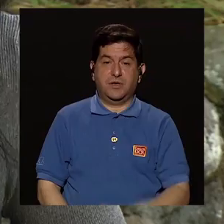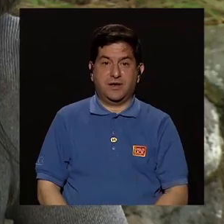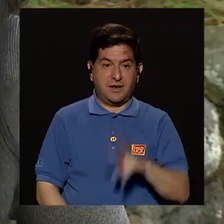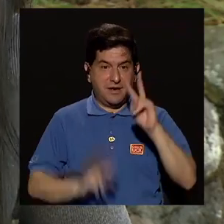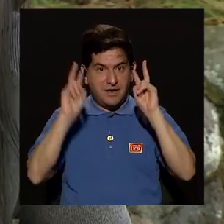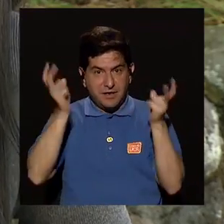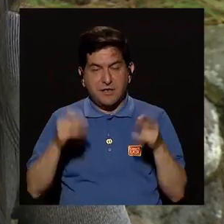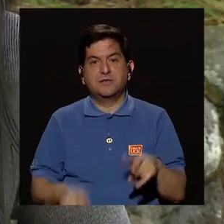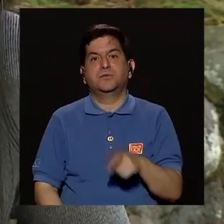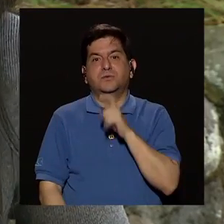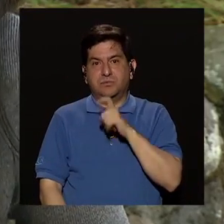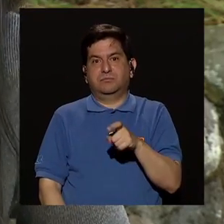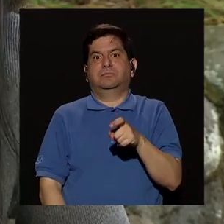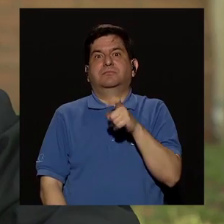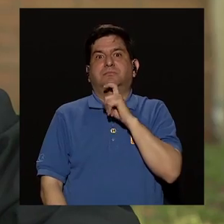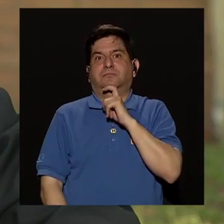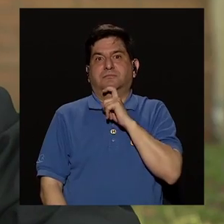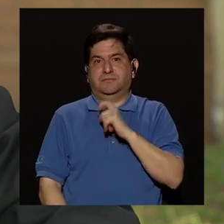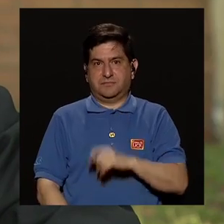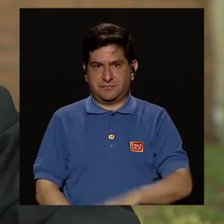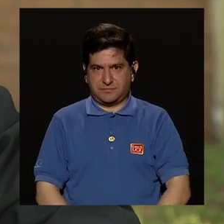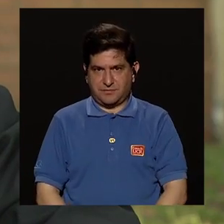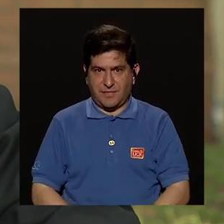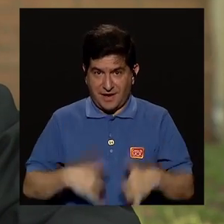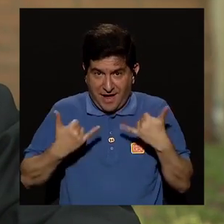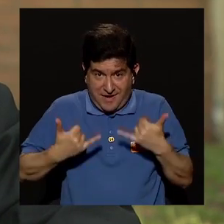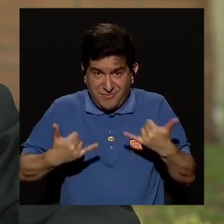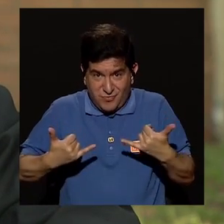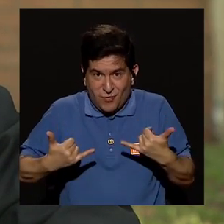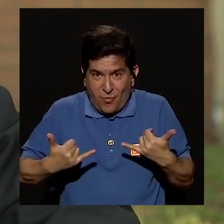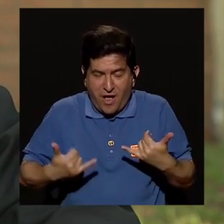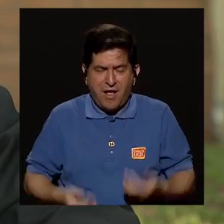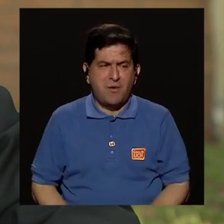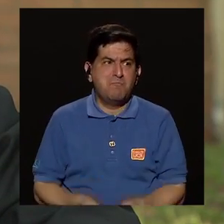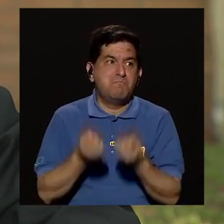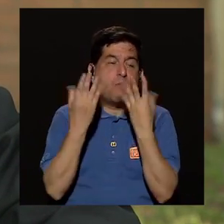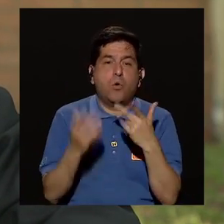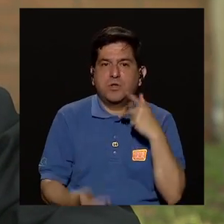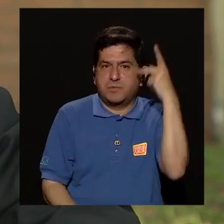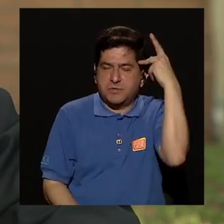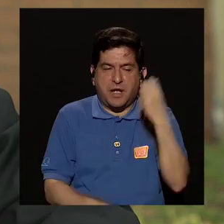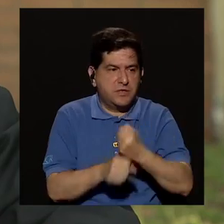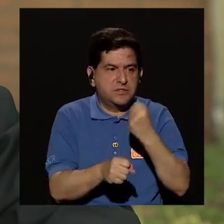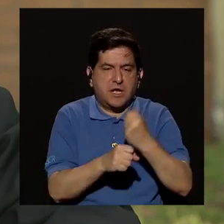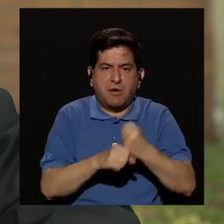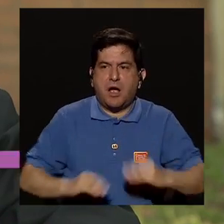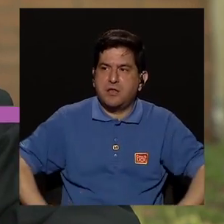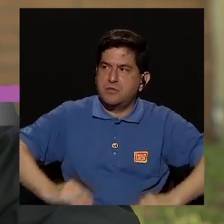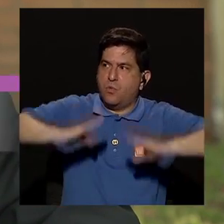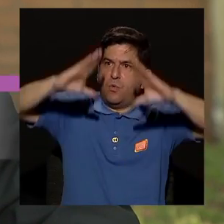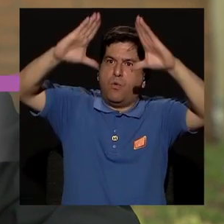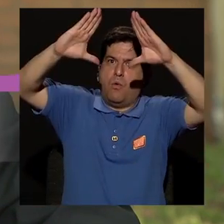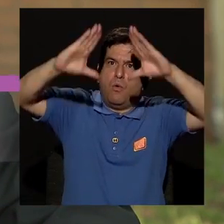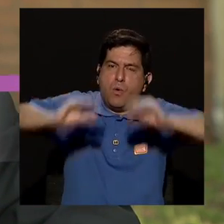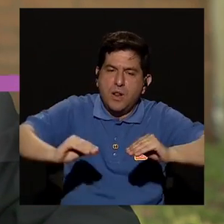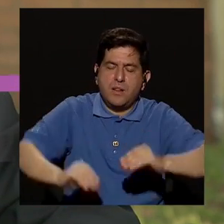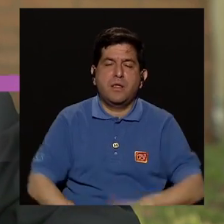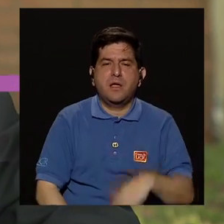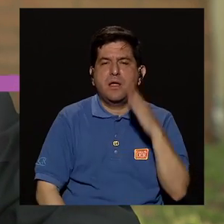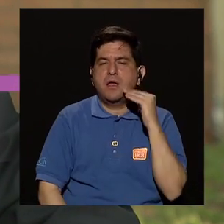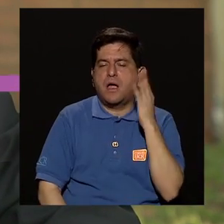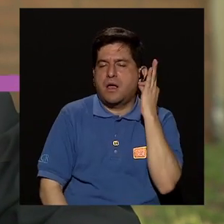y ese tema se las trae porque actualmente pues muchos padres de familia salen a trabajar todo el día y